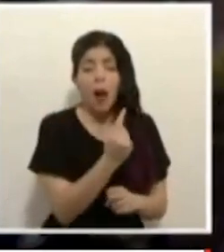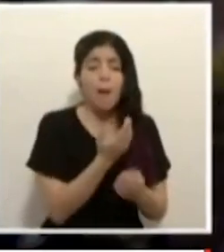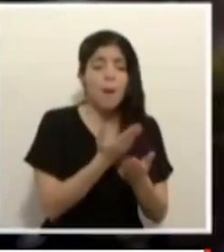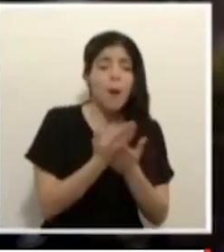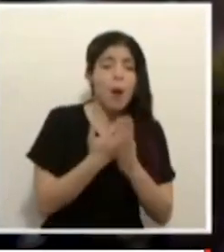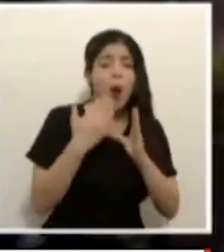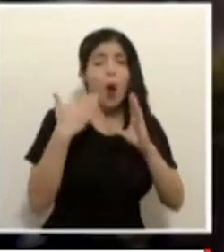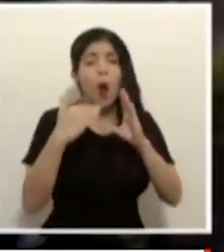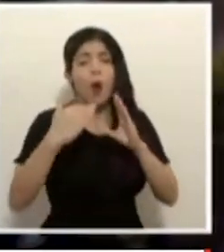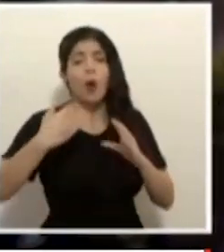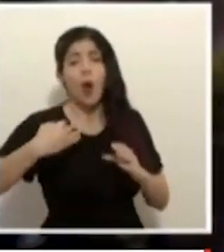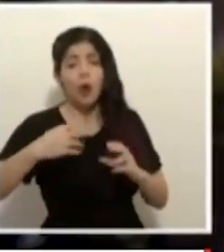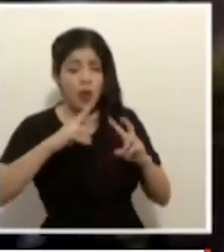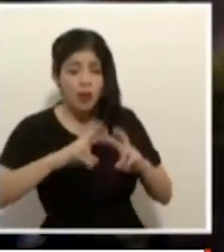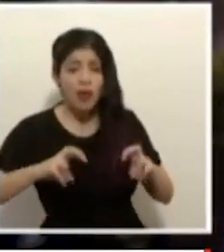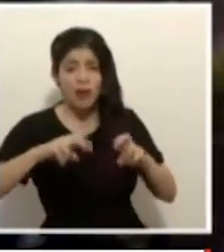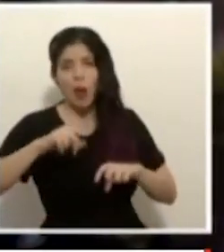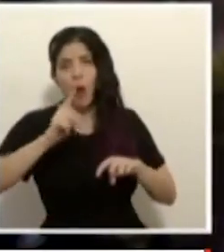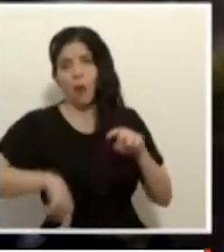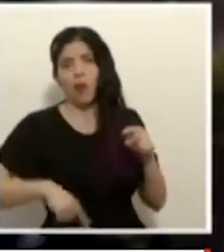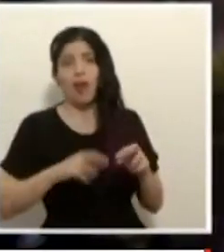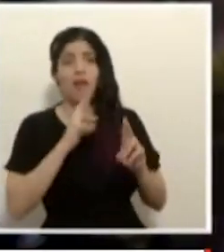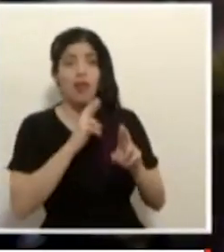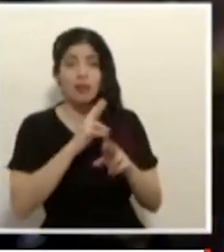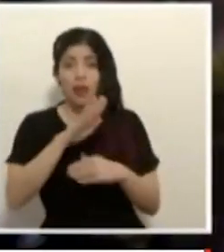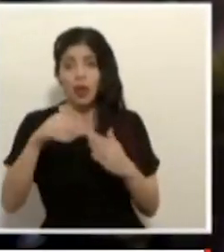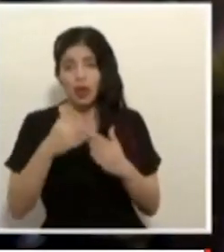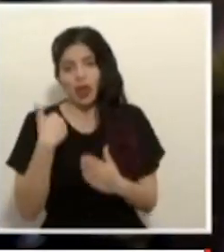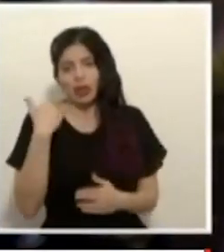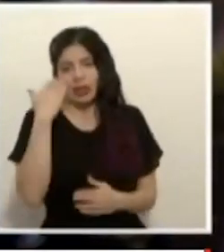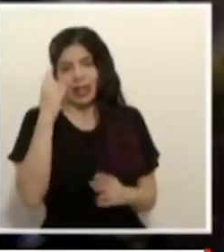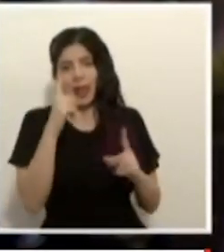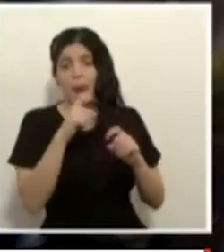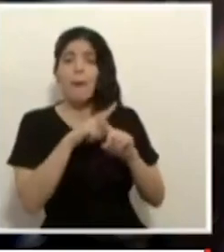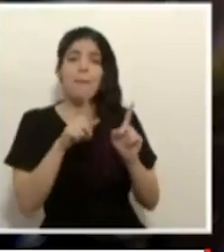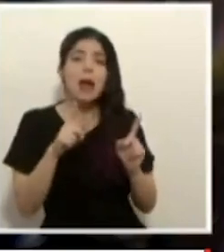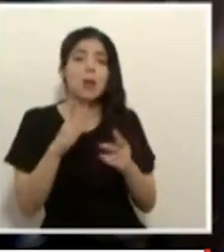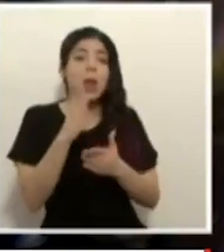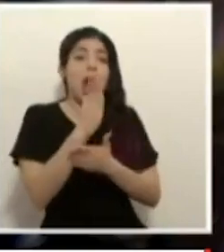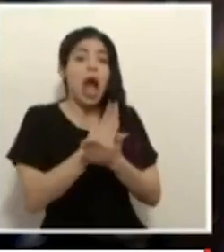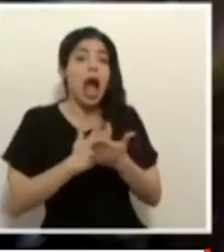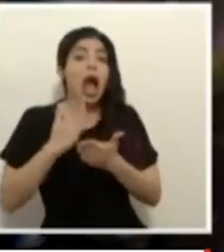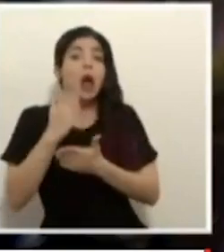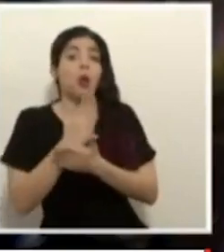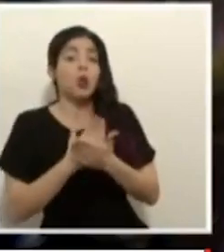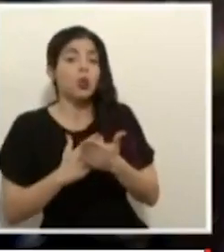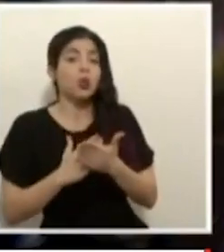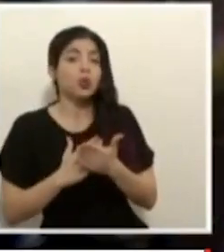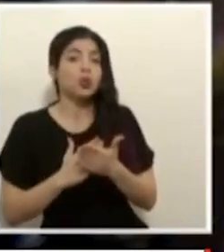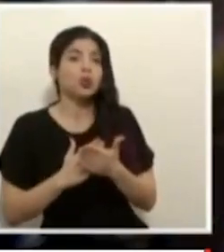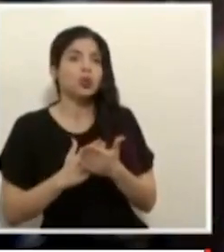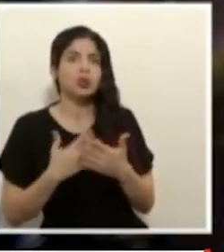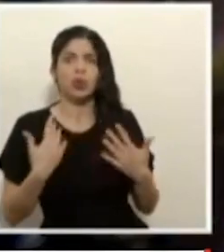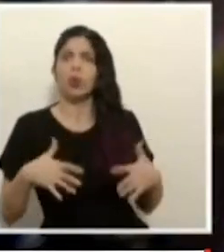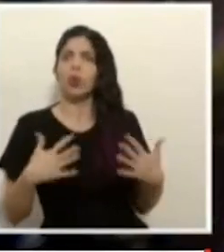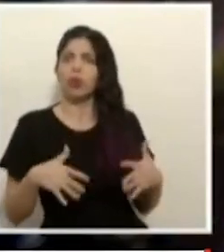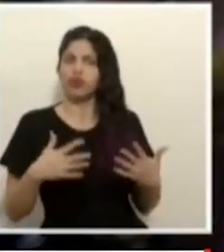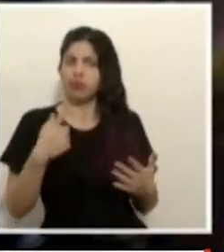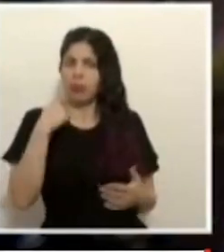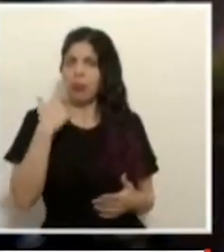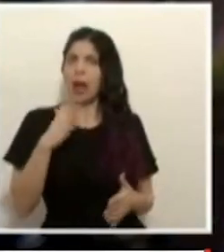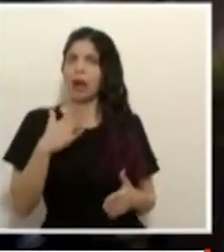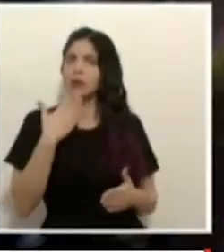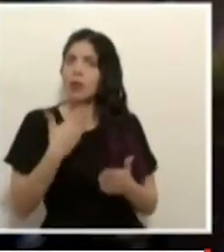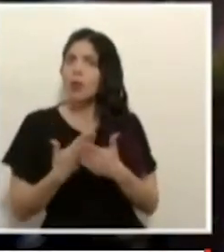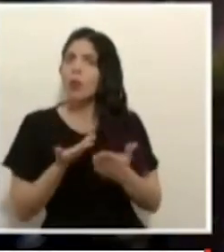mails que recibe probablemente y a todos responderles pero hay algunas que caramba o sea parecieron ser